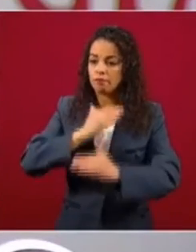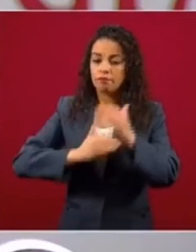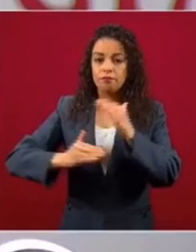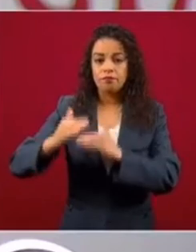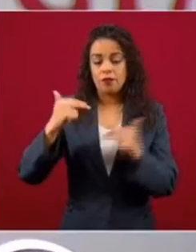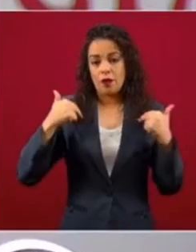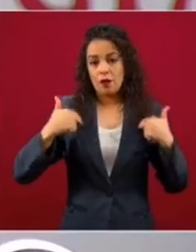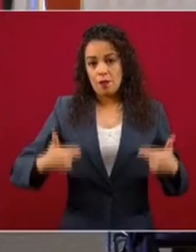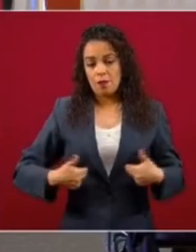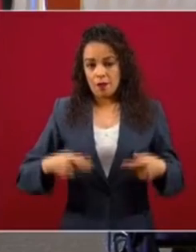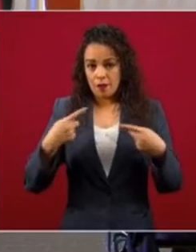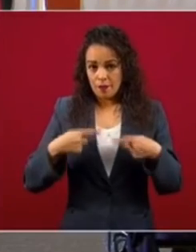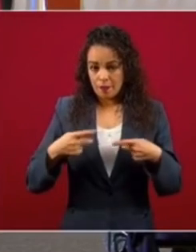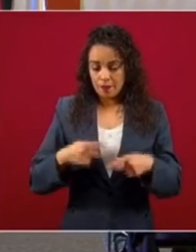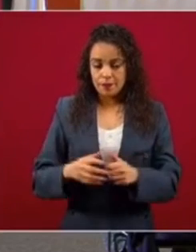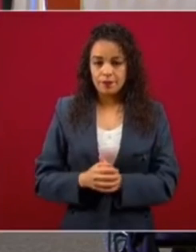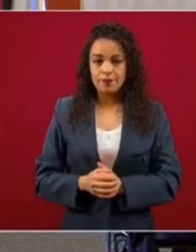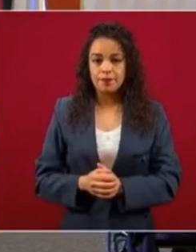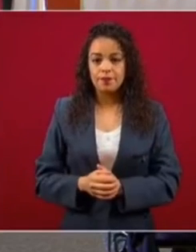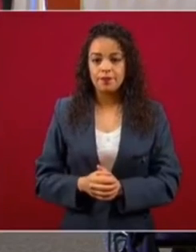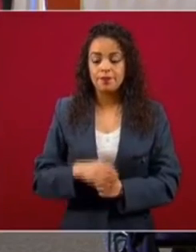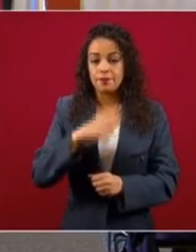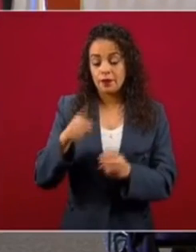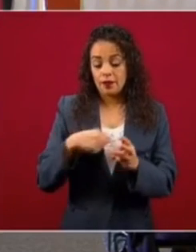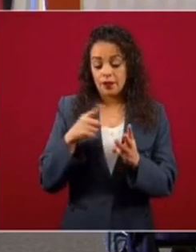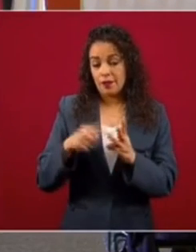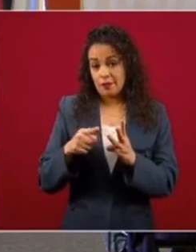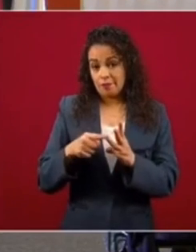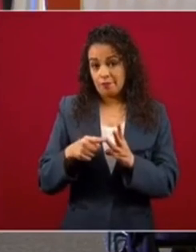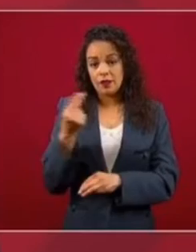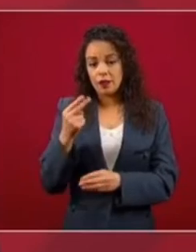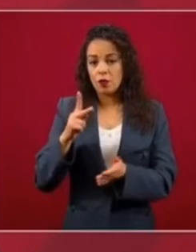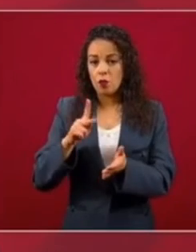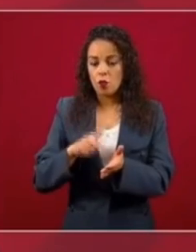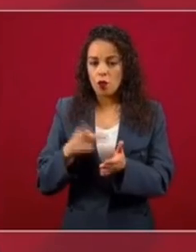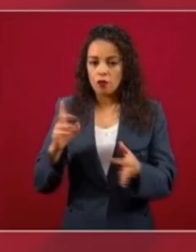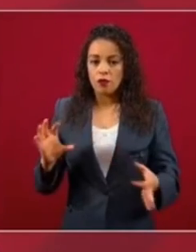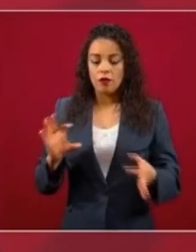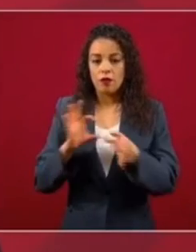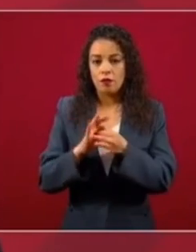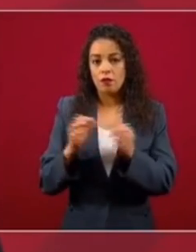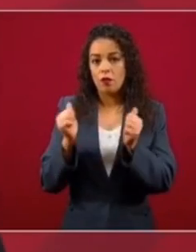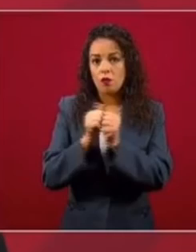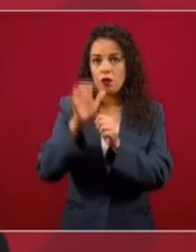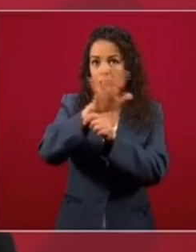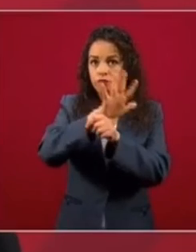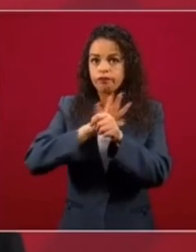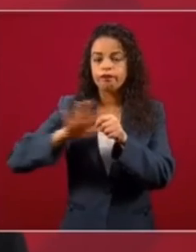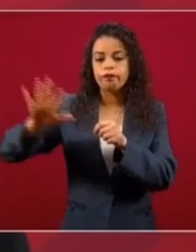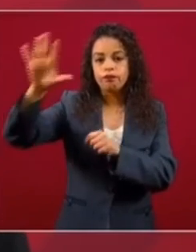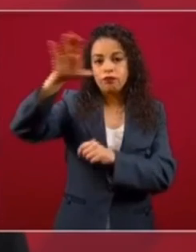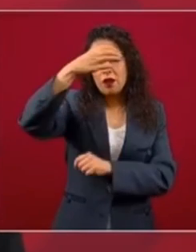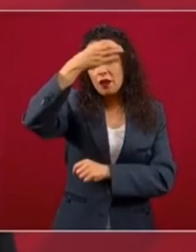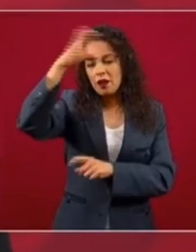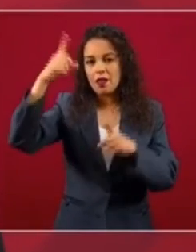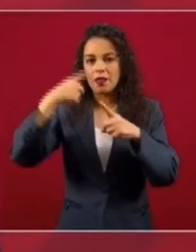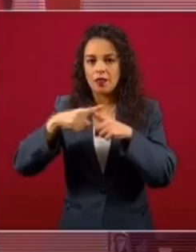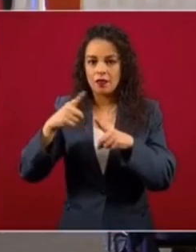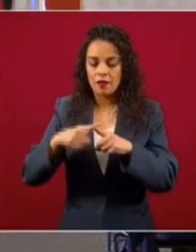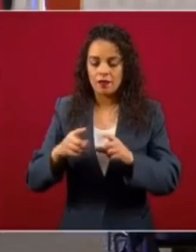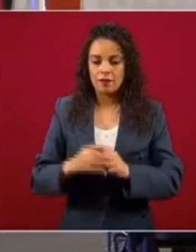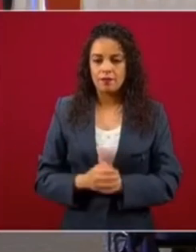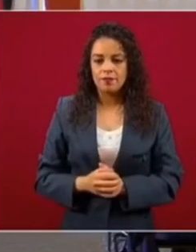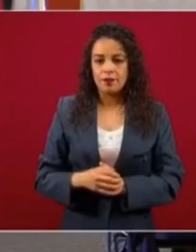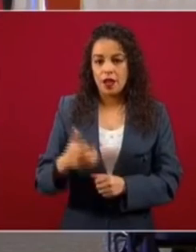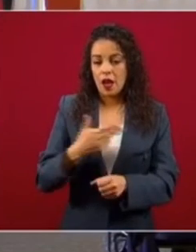Tres, reconciliémonos con el medio ambiente. Cuatro, no podemos aislarnos